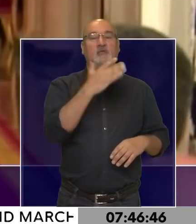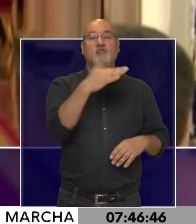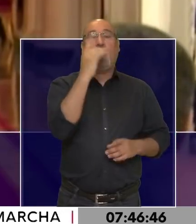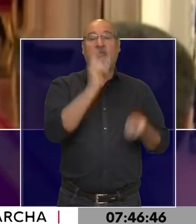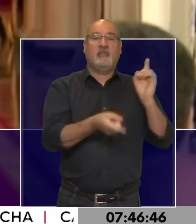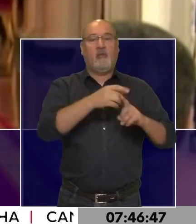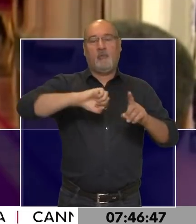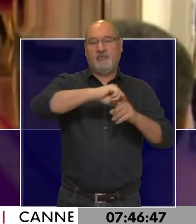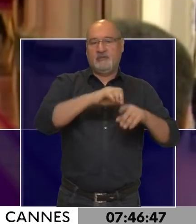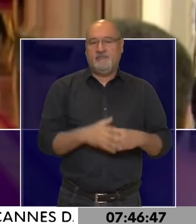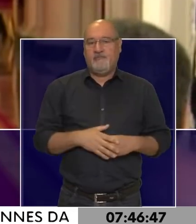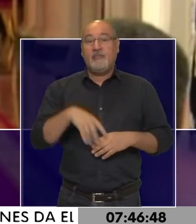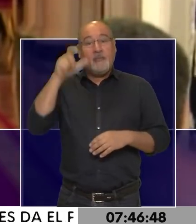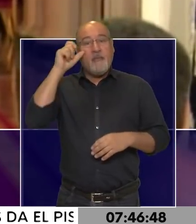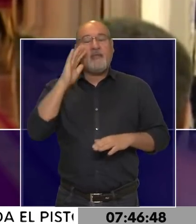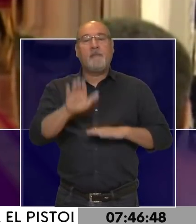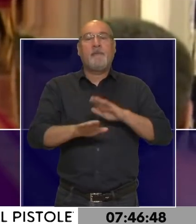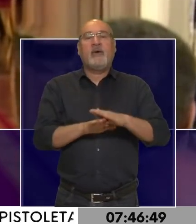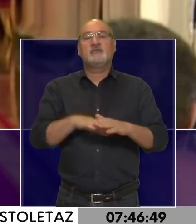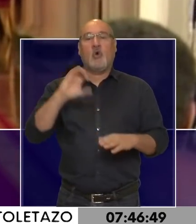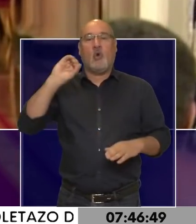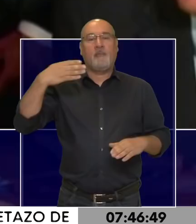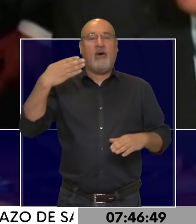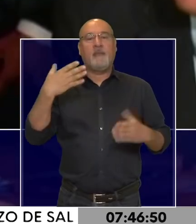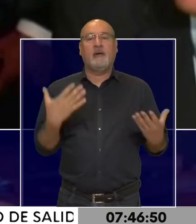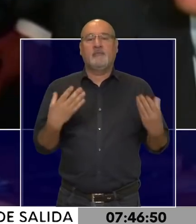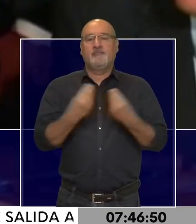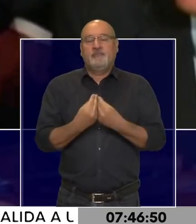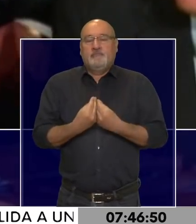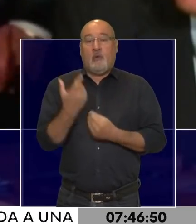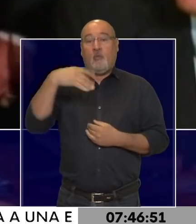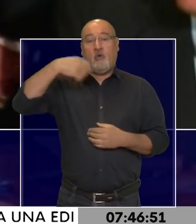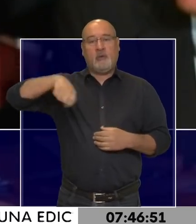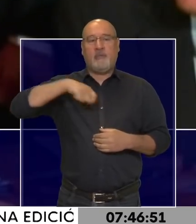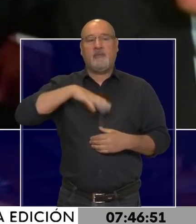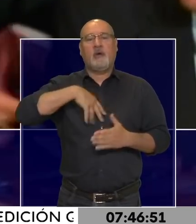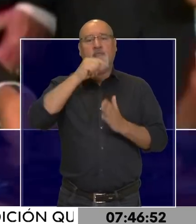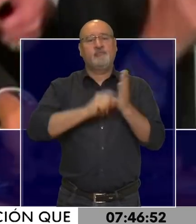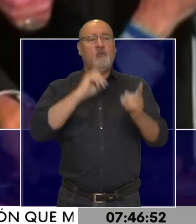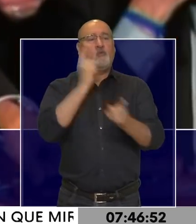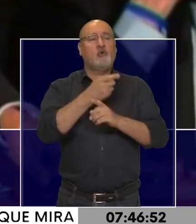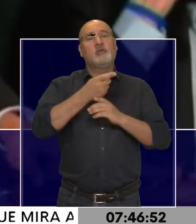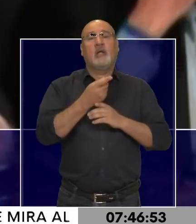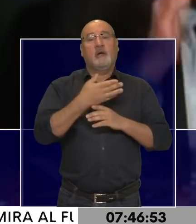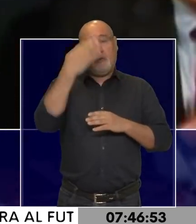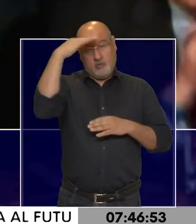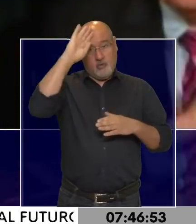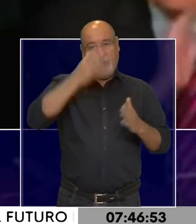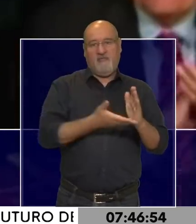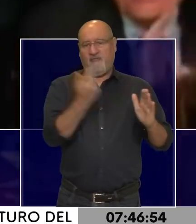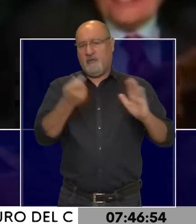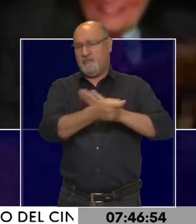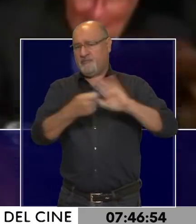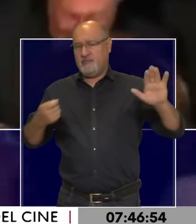Biden sigue así los pasos de Barack Obama, el único presidente que levantó las sanciones a Cuba en un histórico giro después